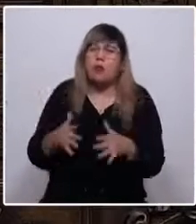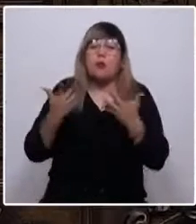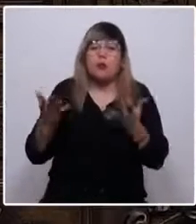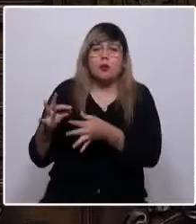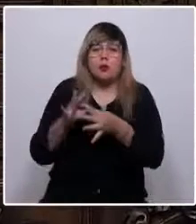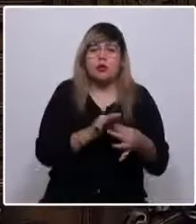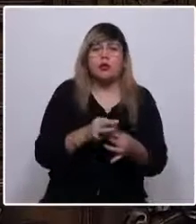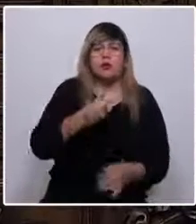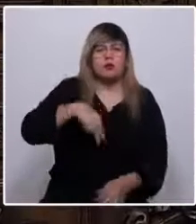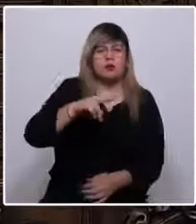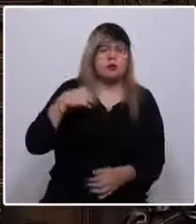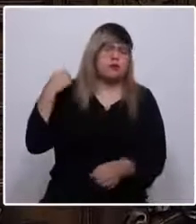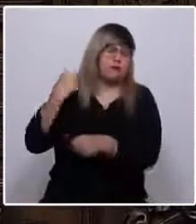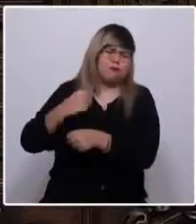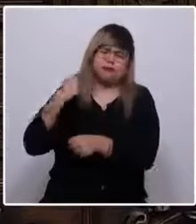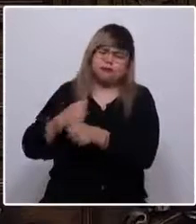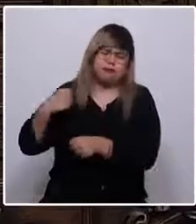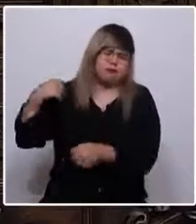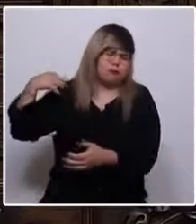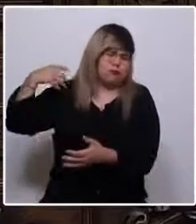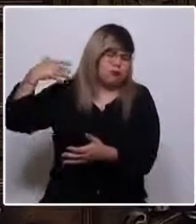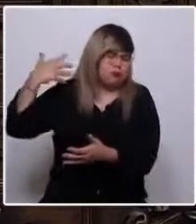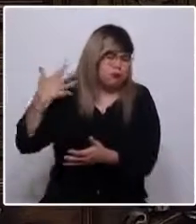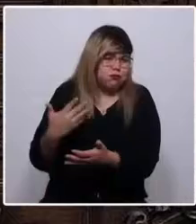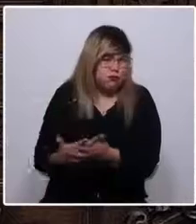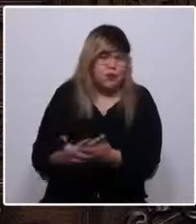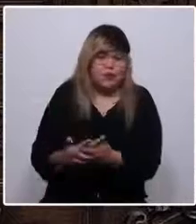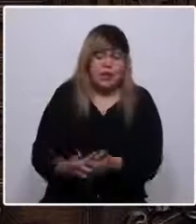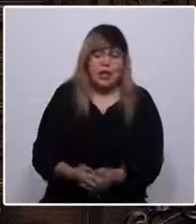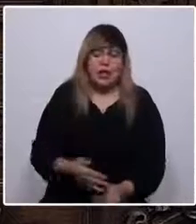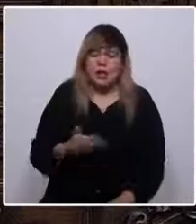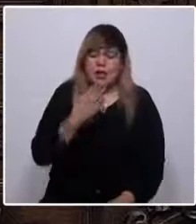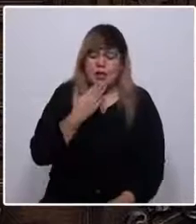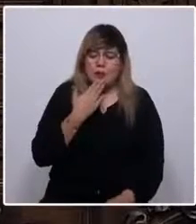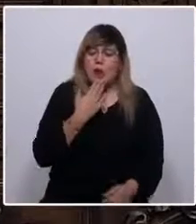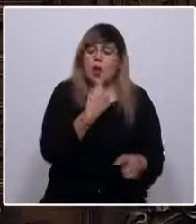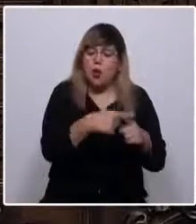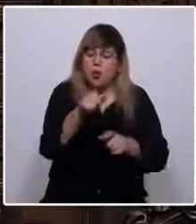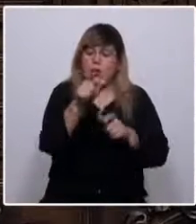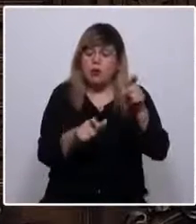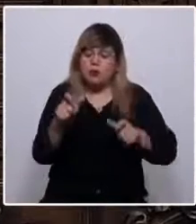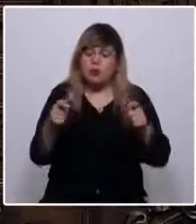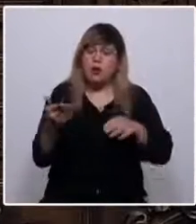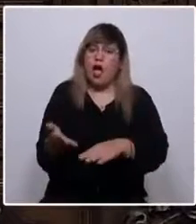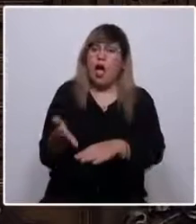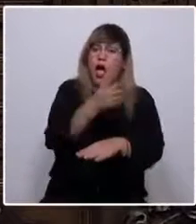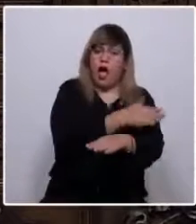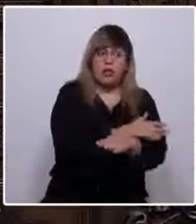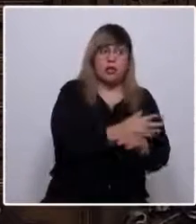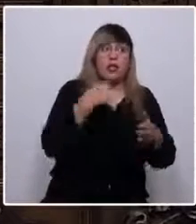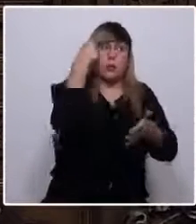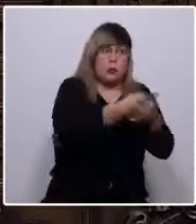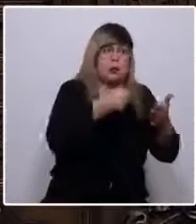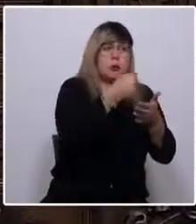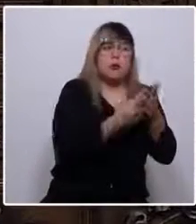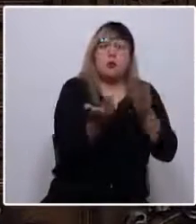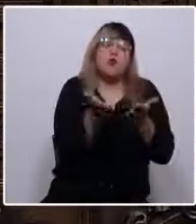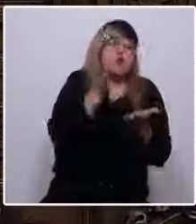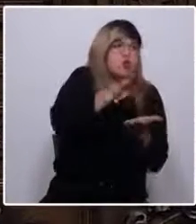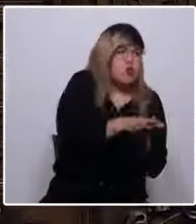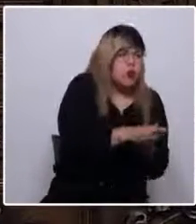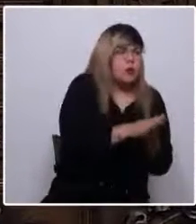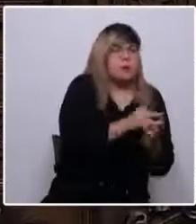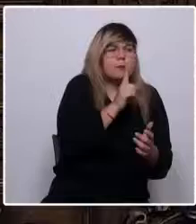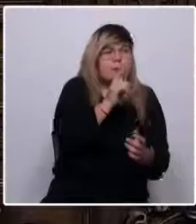laboramos desde años, así como otras y otros lo hicieron antes, dando su vida con entrega, excelencia y